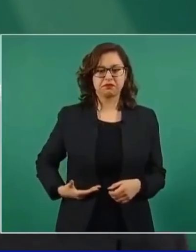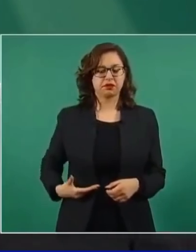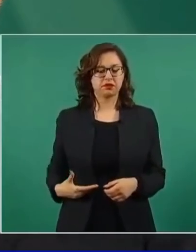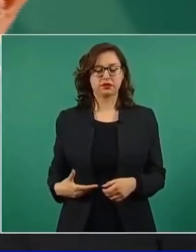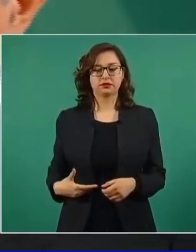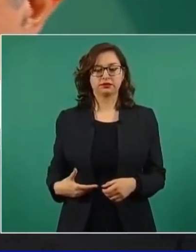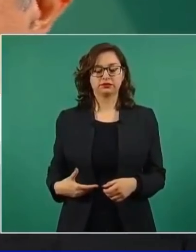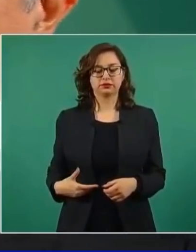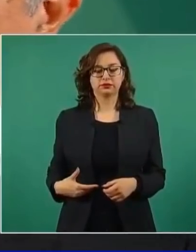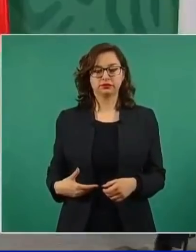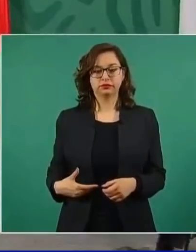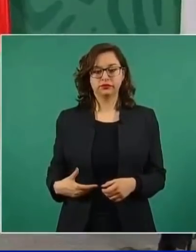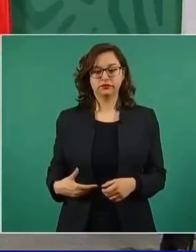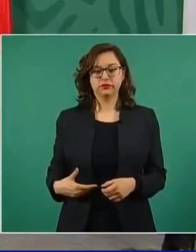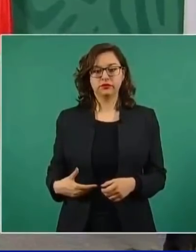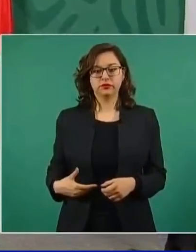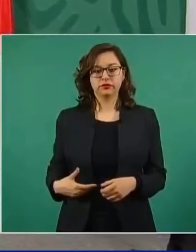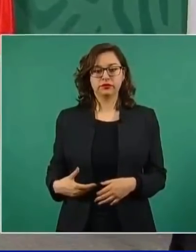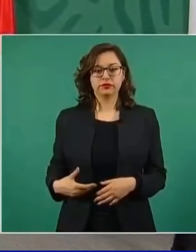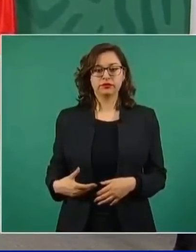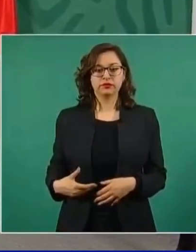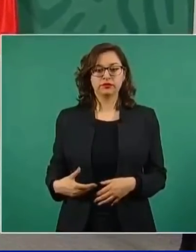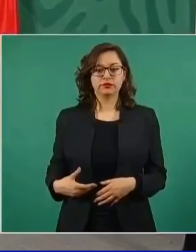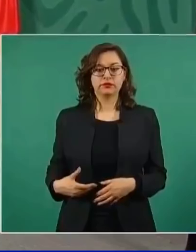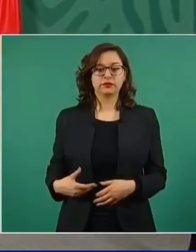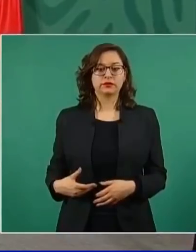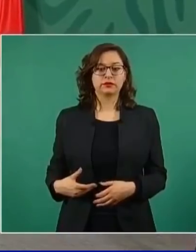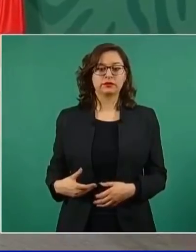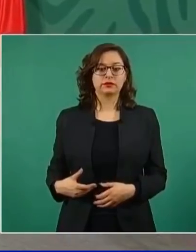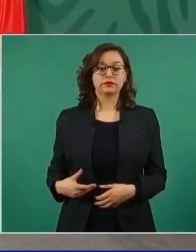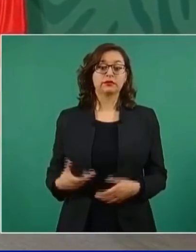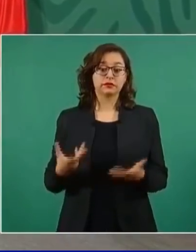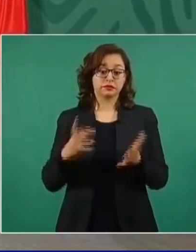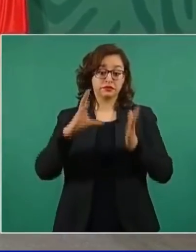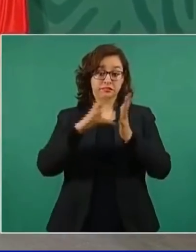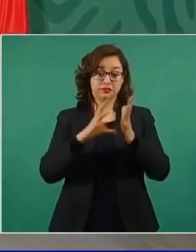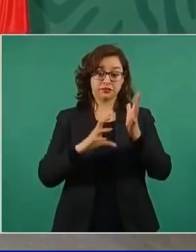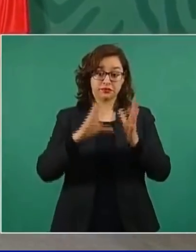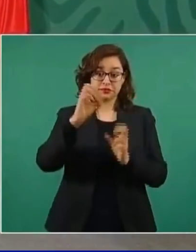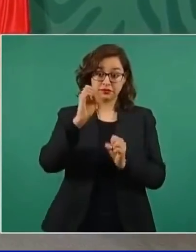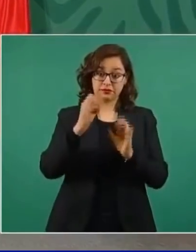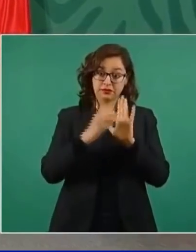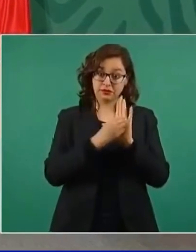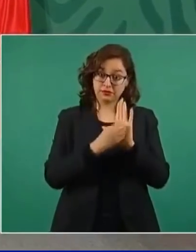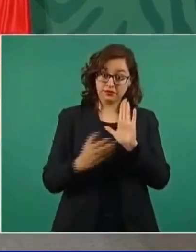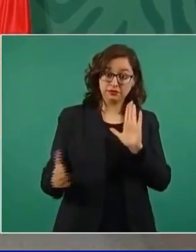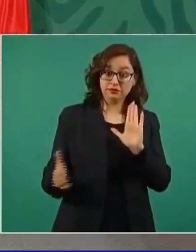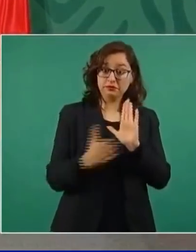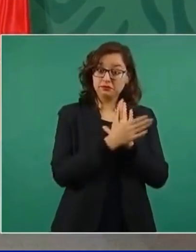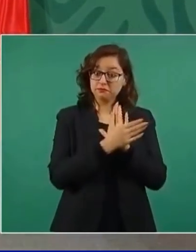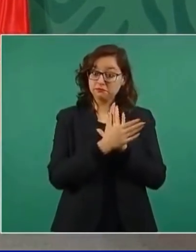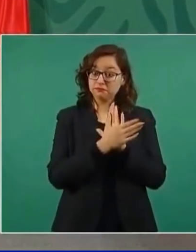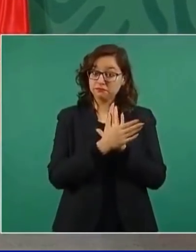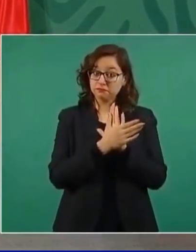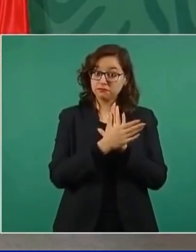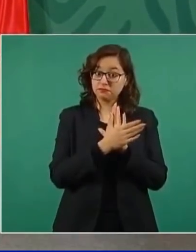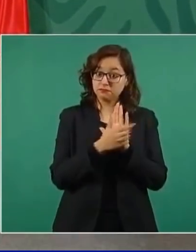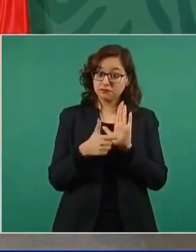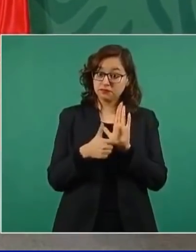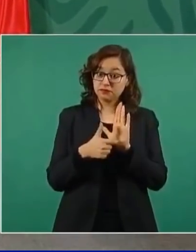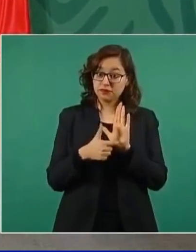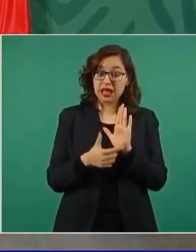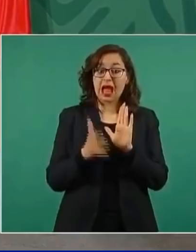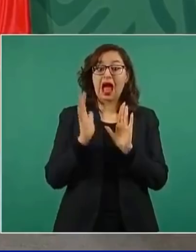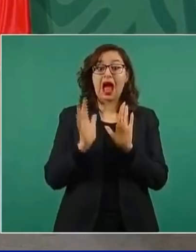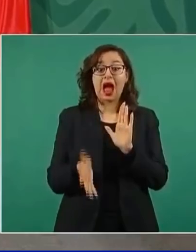estaba establecido, está establecido, de que